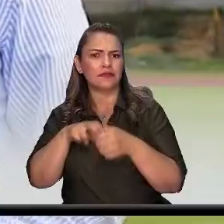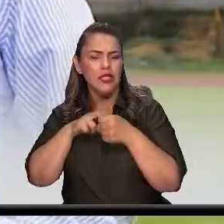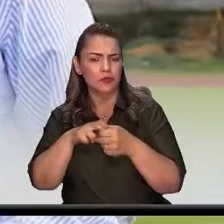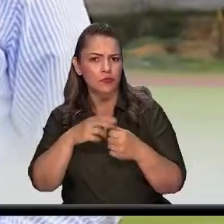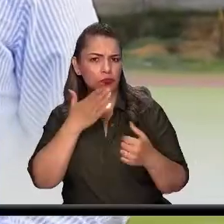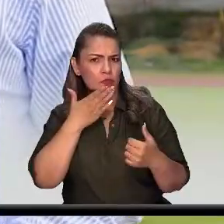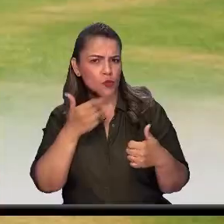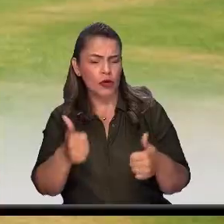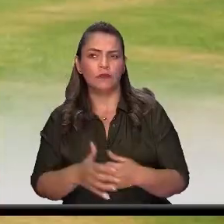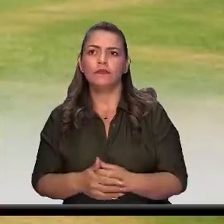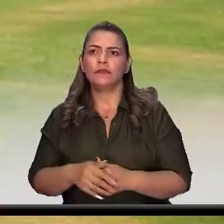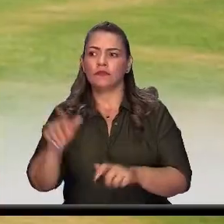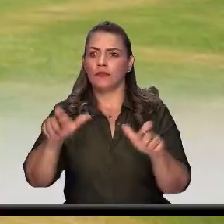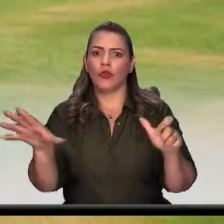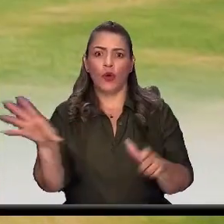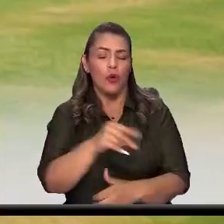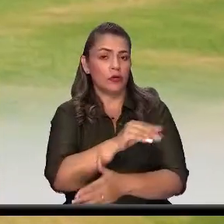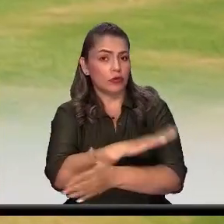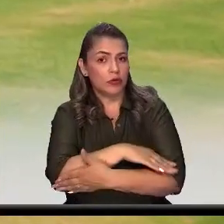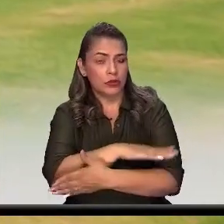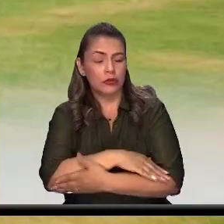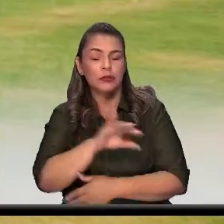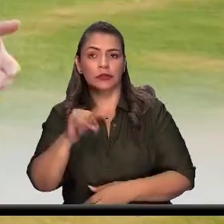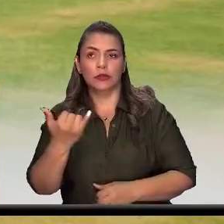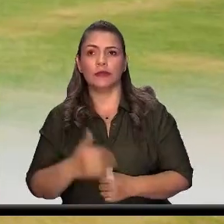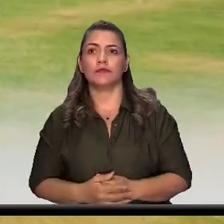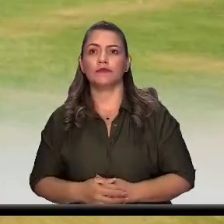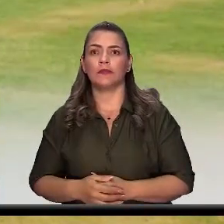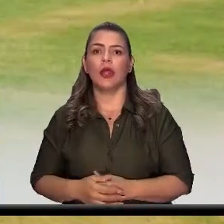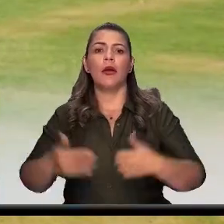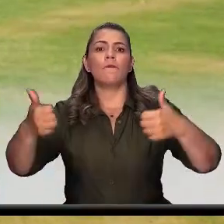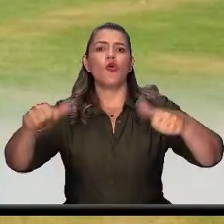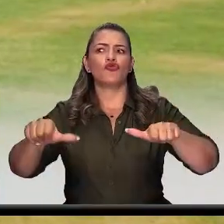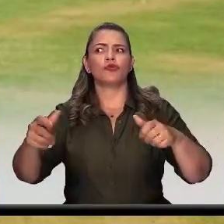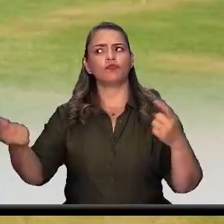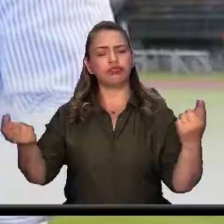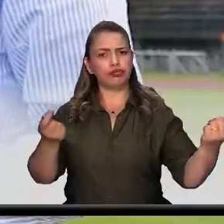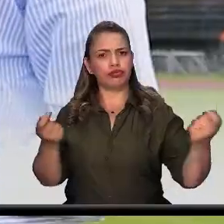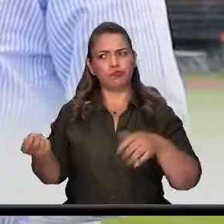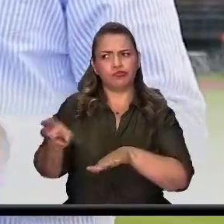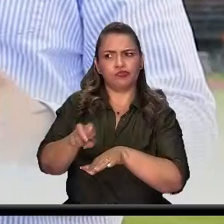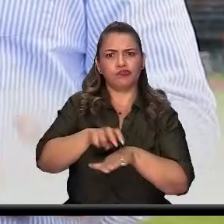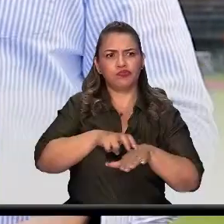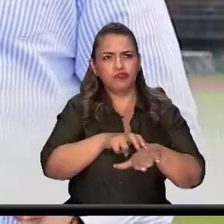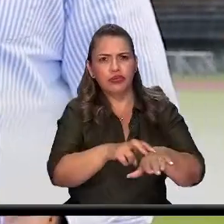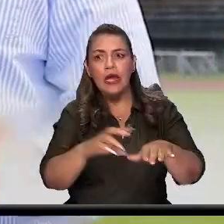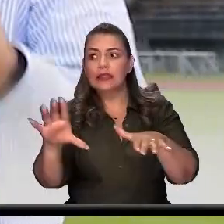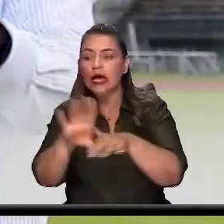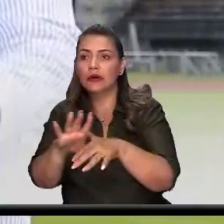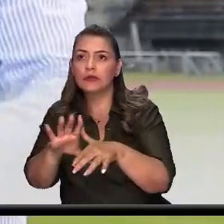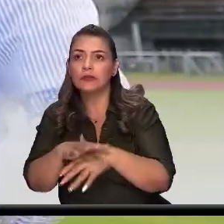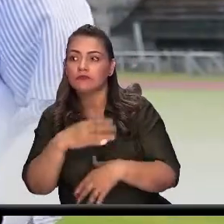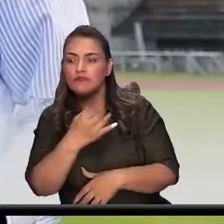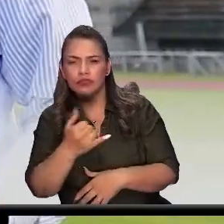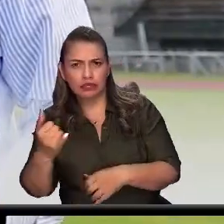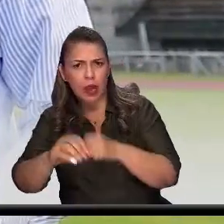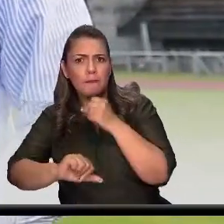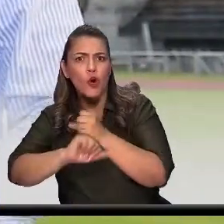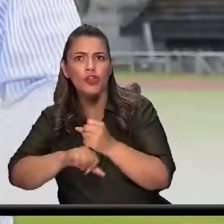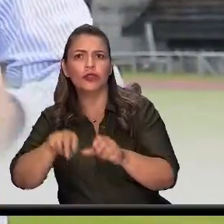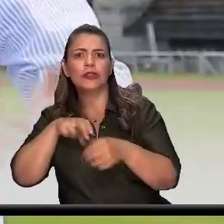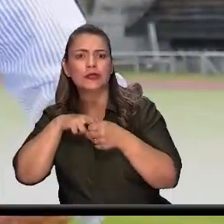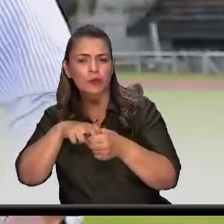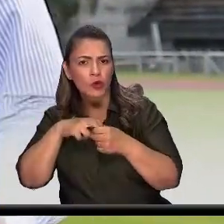se comportó de forma increíble el servicio público estuvo regulado los taxistas hicieron parte del transporte seguro